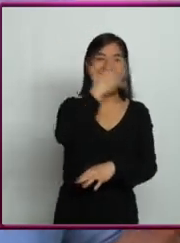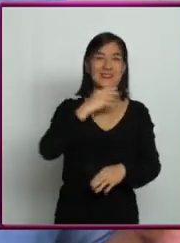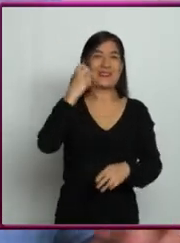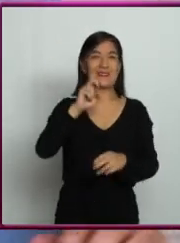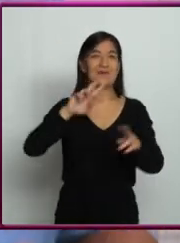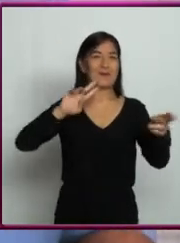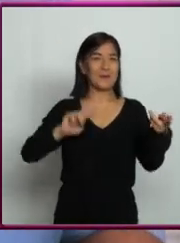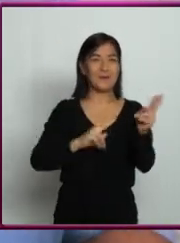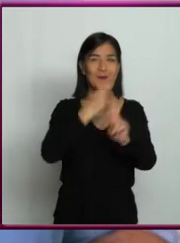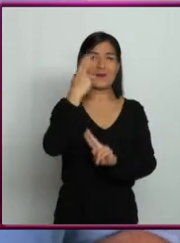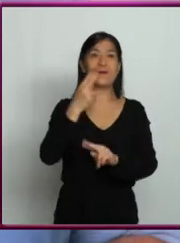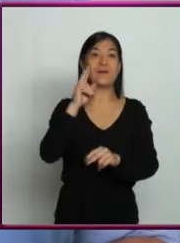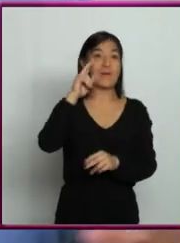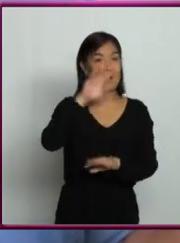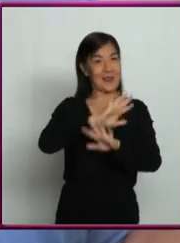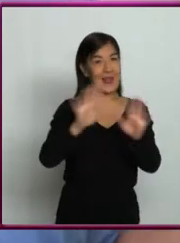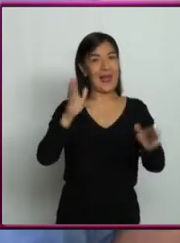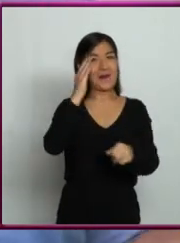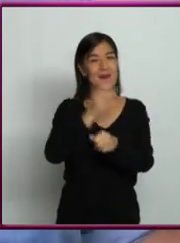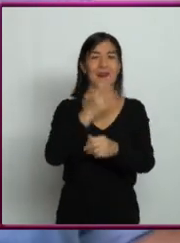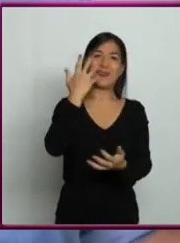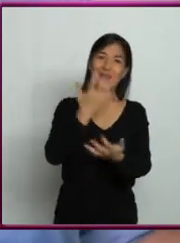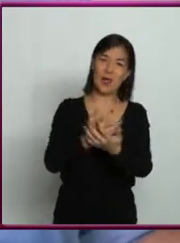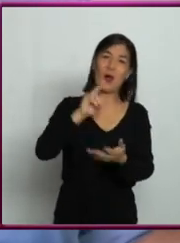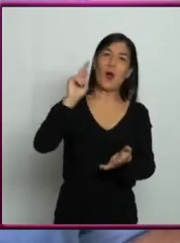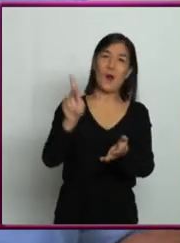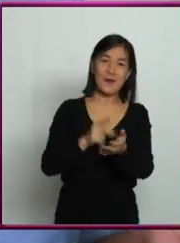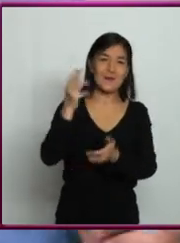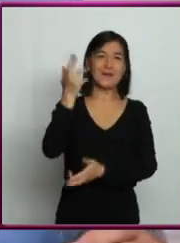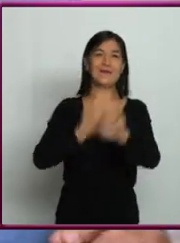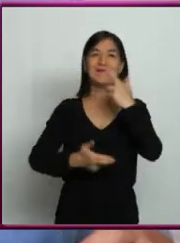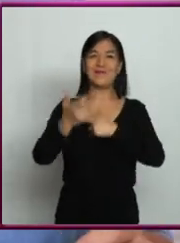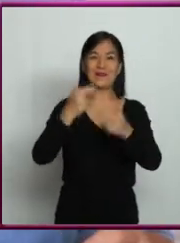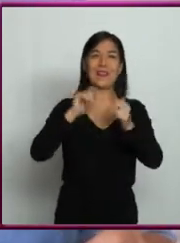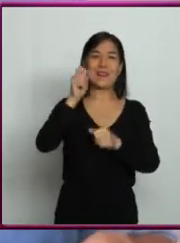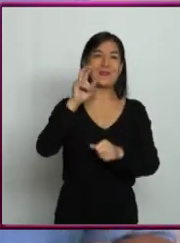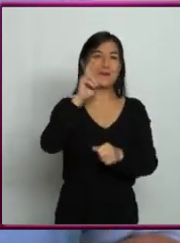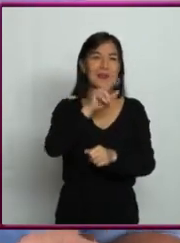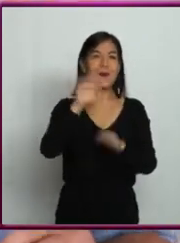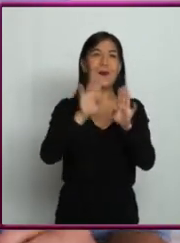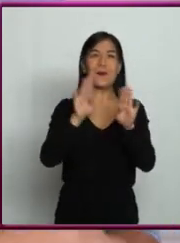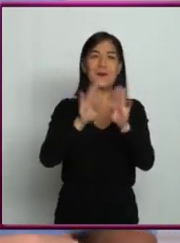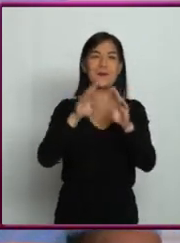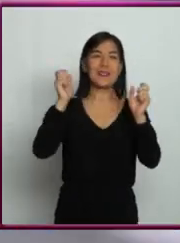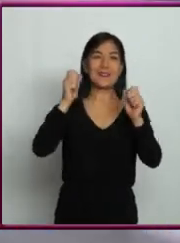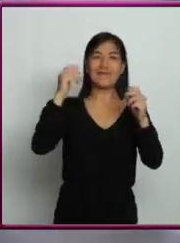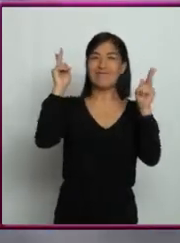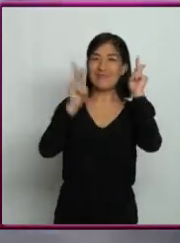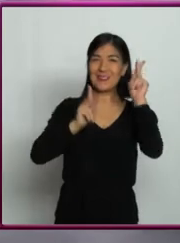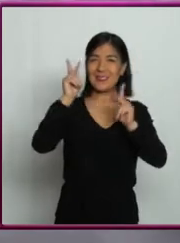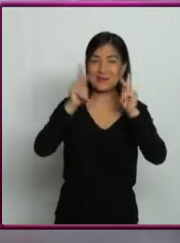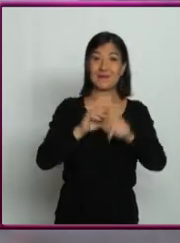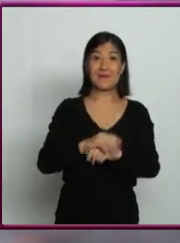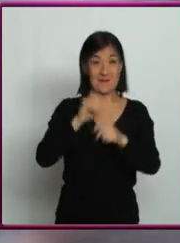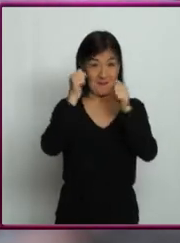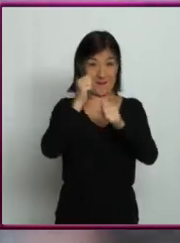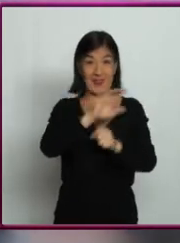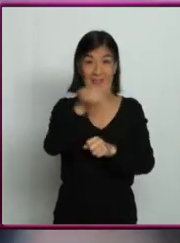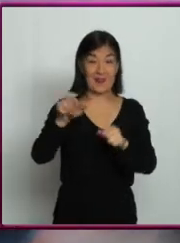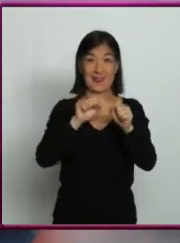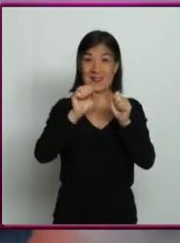Pues después de un merecido descanso, estamos a punto de retomar nuestra odisea espacial por estos descubrimientos. ¡Listos para continuar!